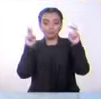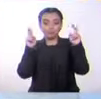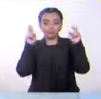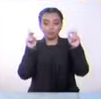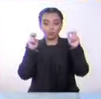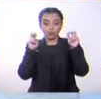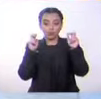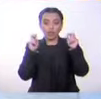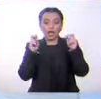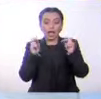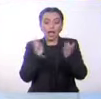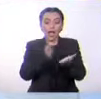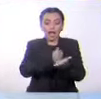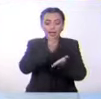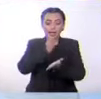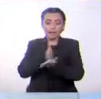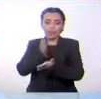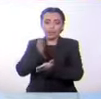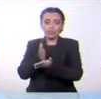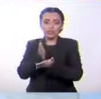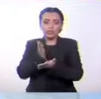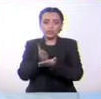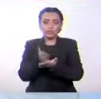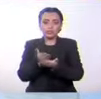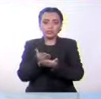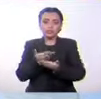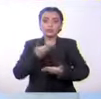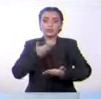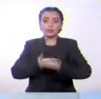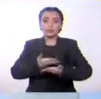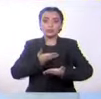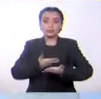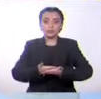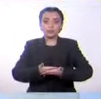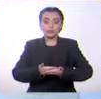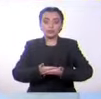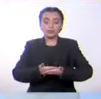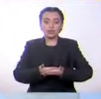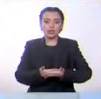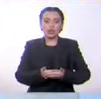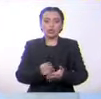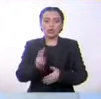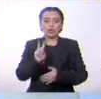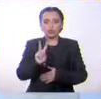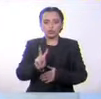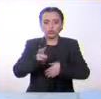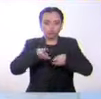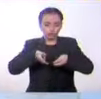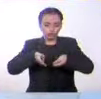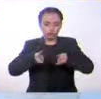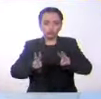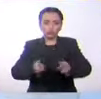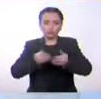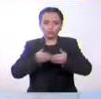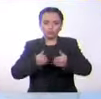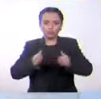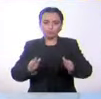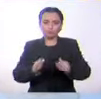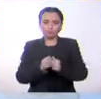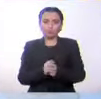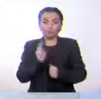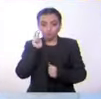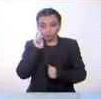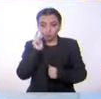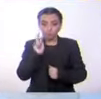reproducción en animales. Hay dos formas principales de reproducción en animales y es lo que veremos a continuación.